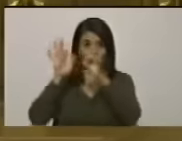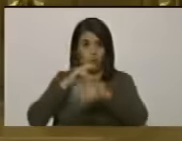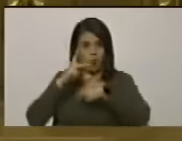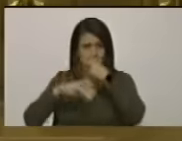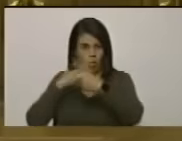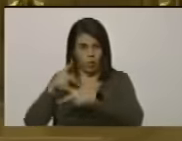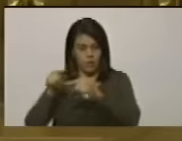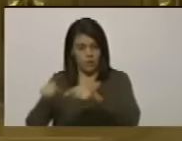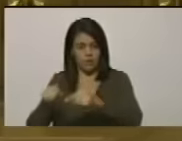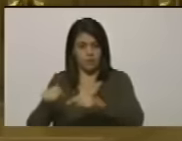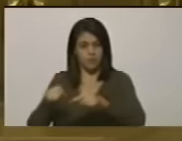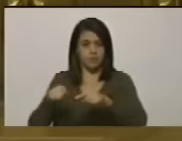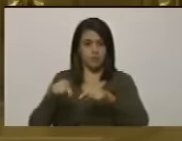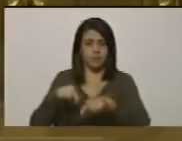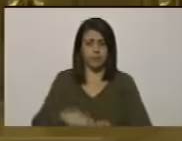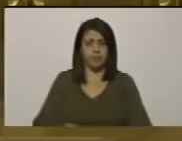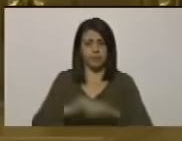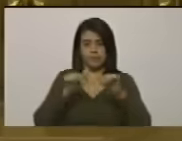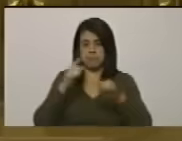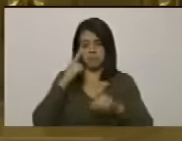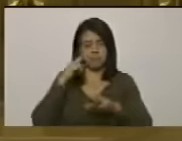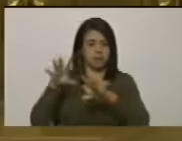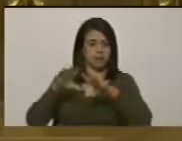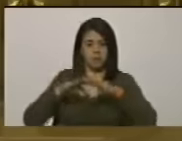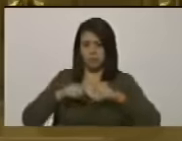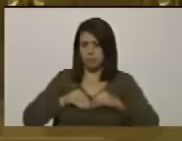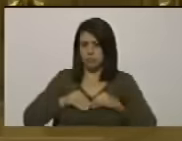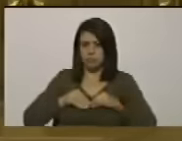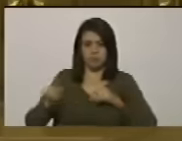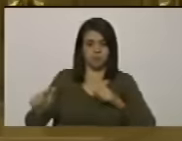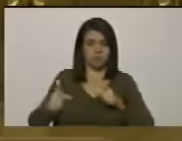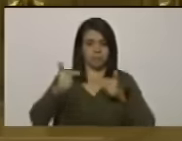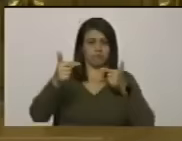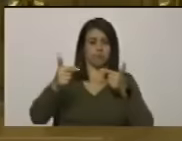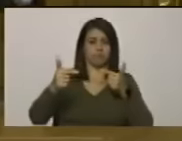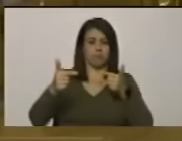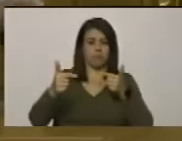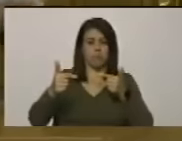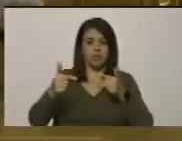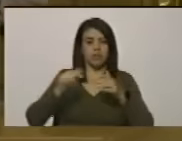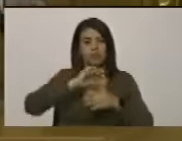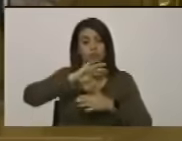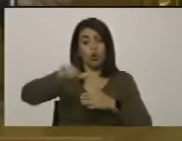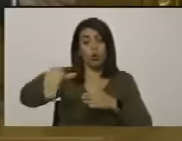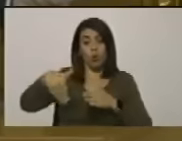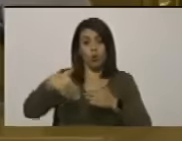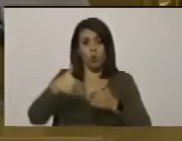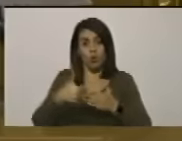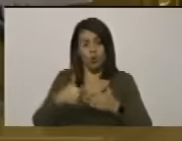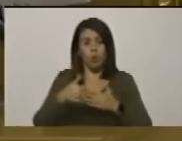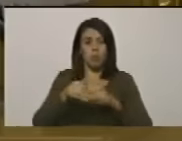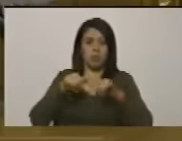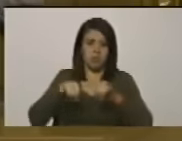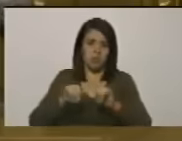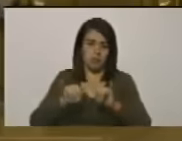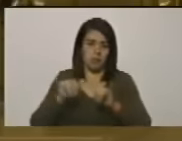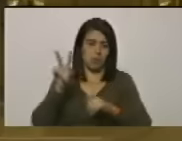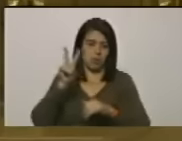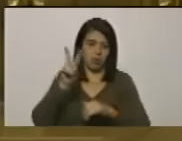política y desde el desconocimiento del adversario. Todos, al final de cuentas, somos venezolanos.